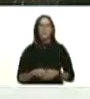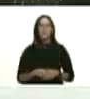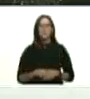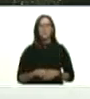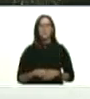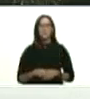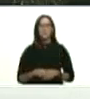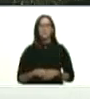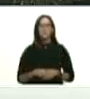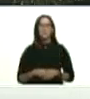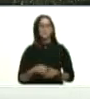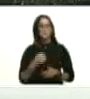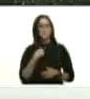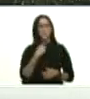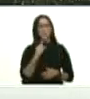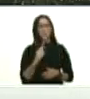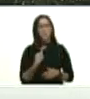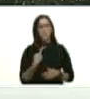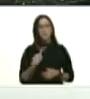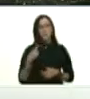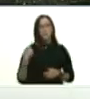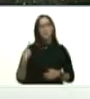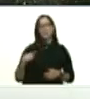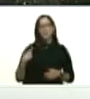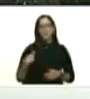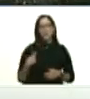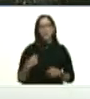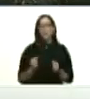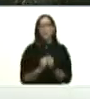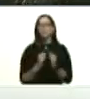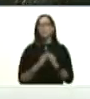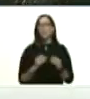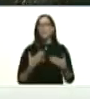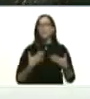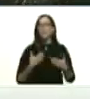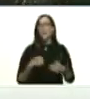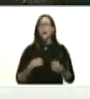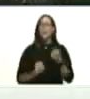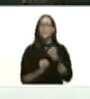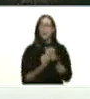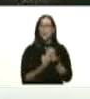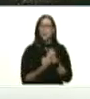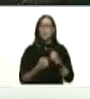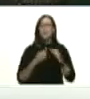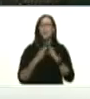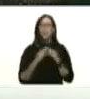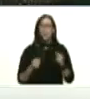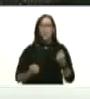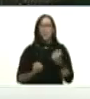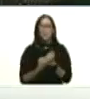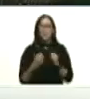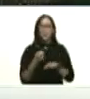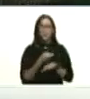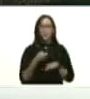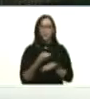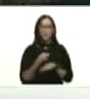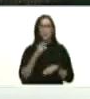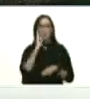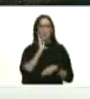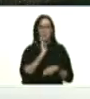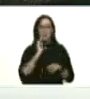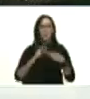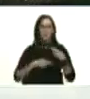y les digo que cuentan con todo mi apoyo con todo el apoyo del gobierno bolivariano y